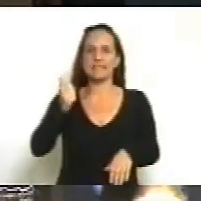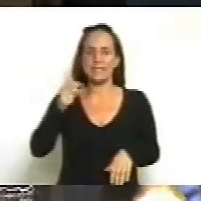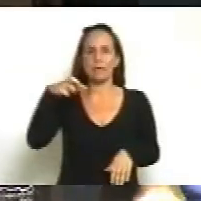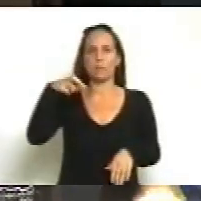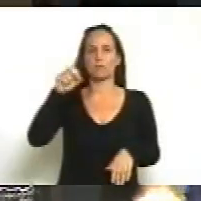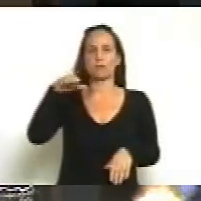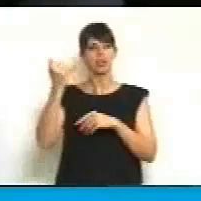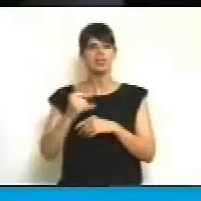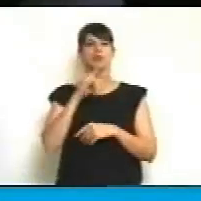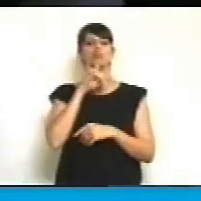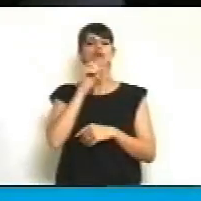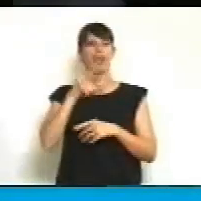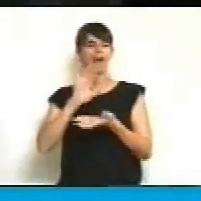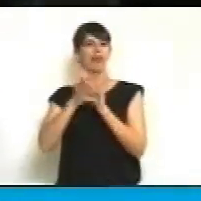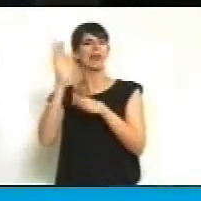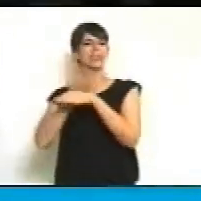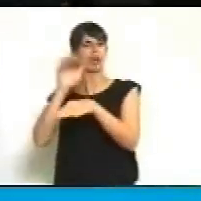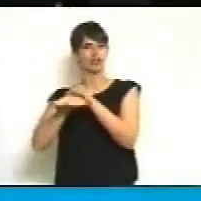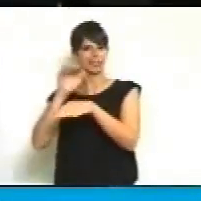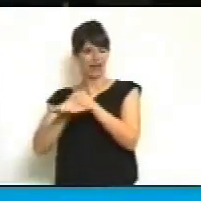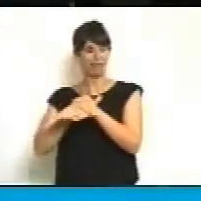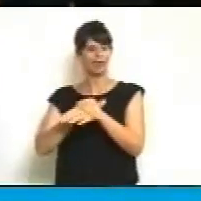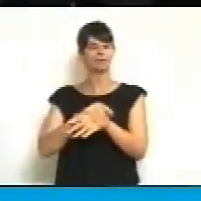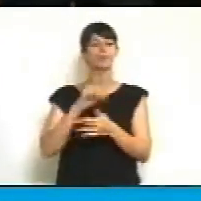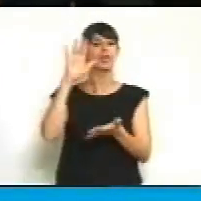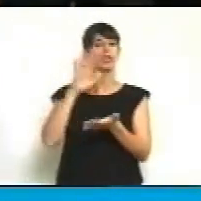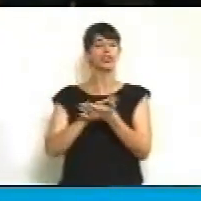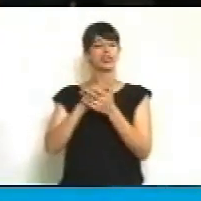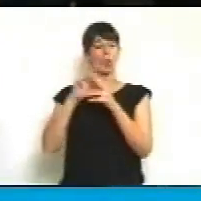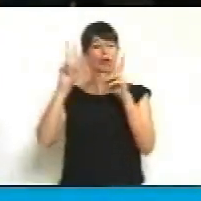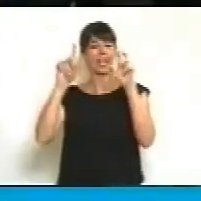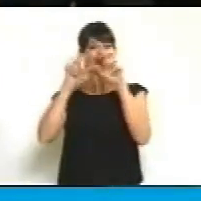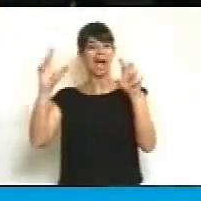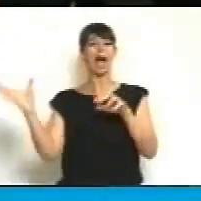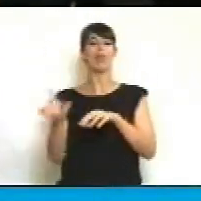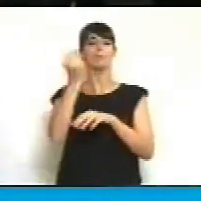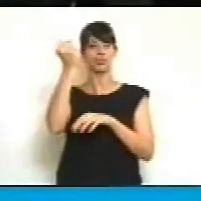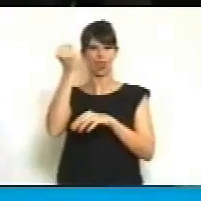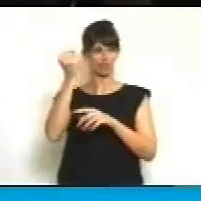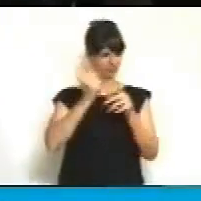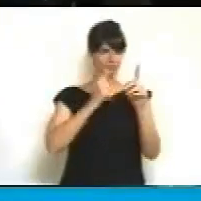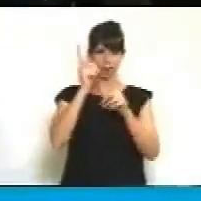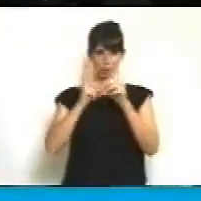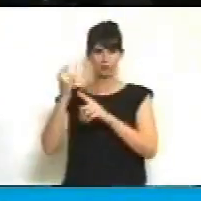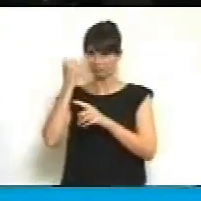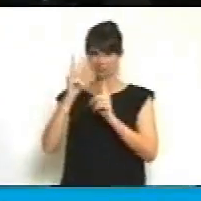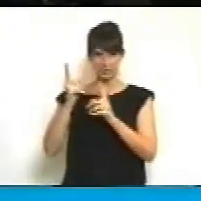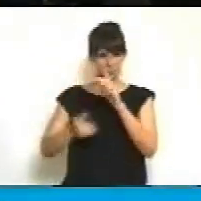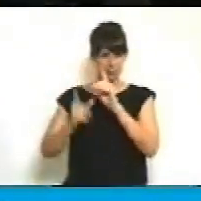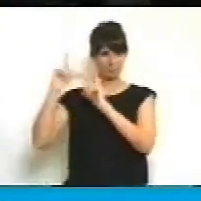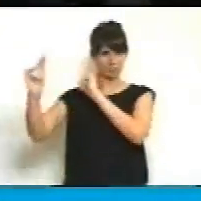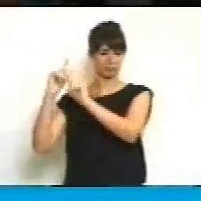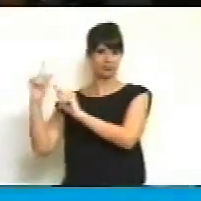Constitución Nacional. La adopción, la adopción que acá en el Congreso, incluso los que se fueron, venían